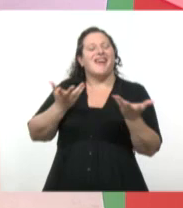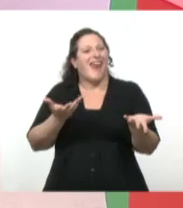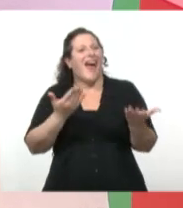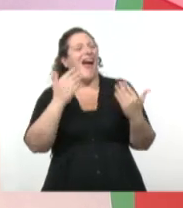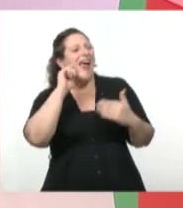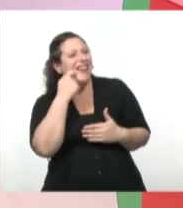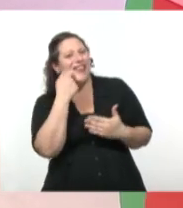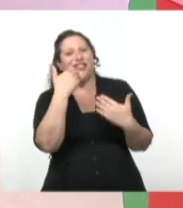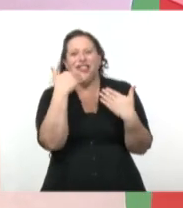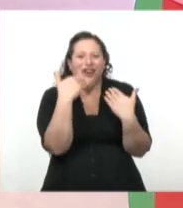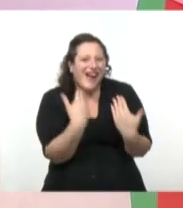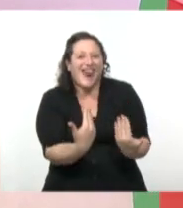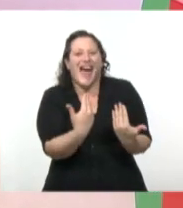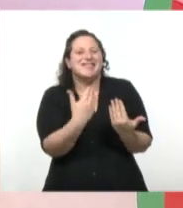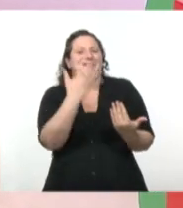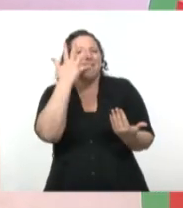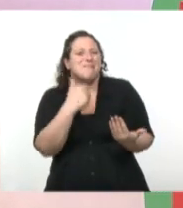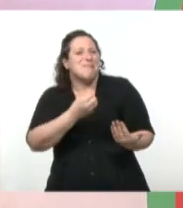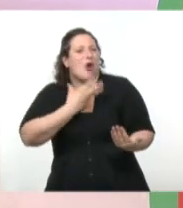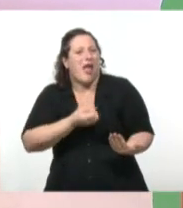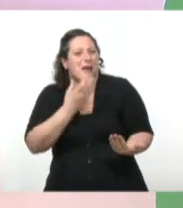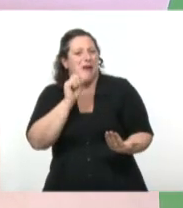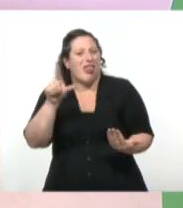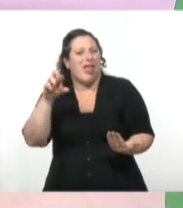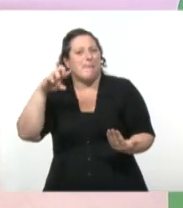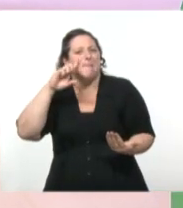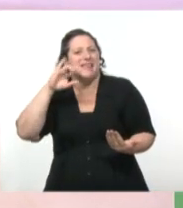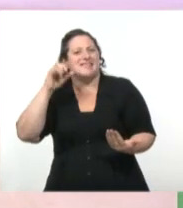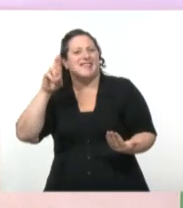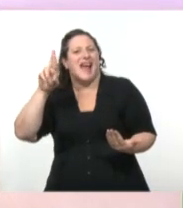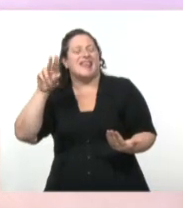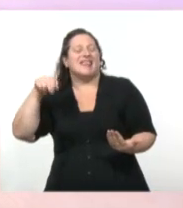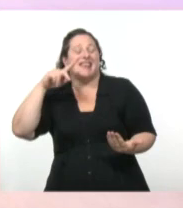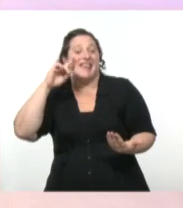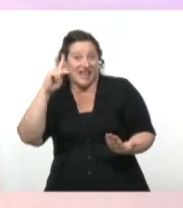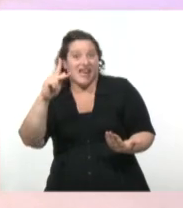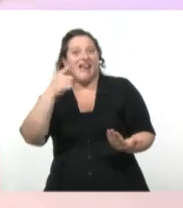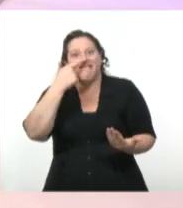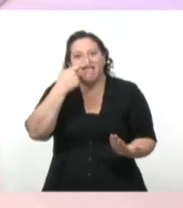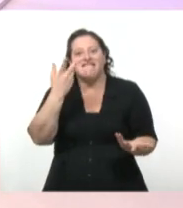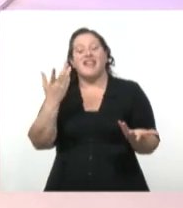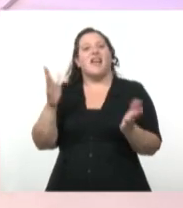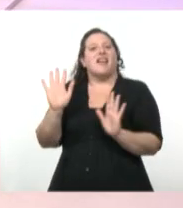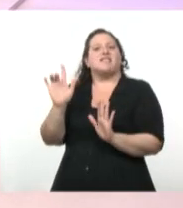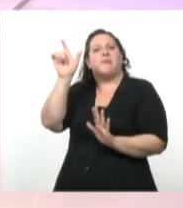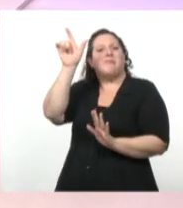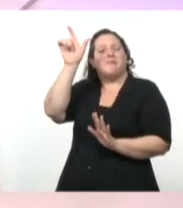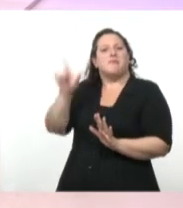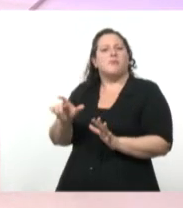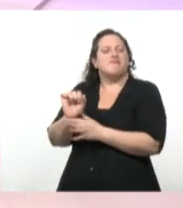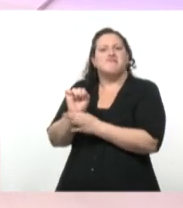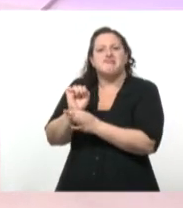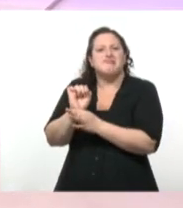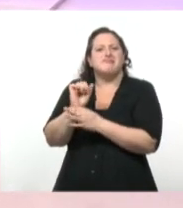poemas de Pizarnik. Un emblema para toda una generación y para muchos a los que nos